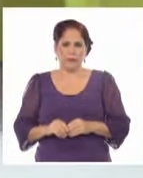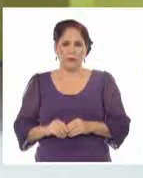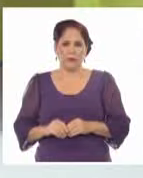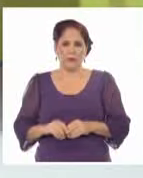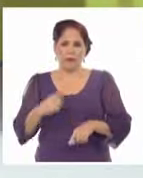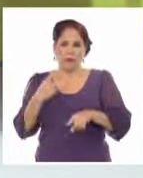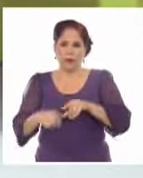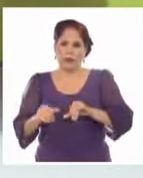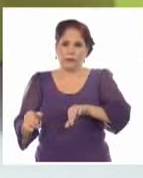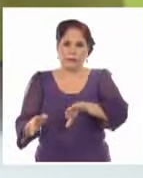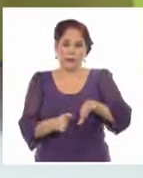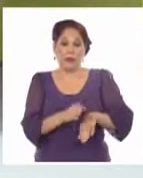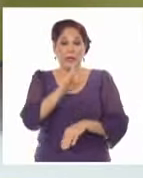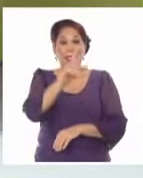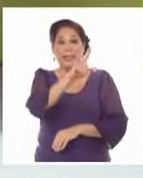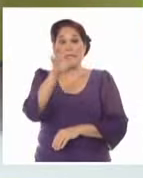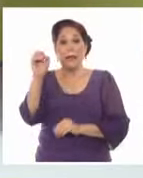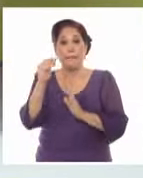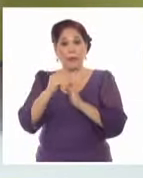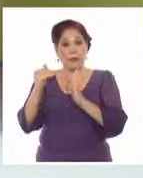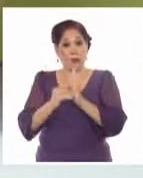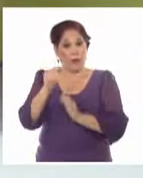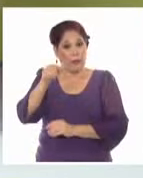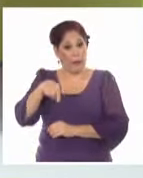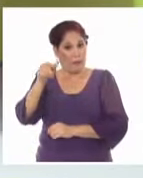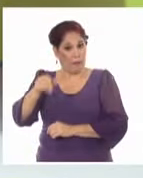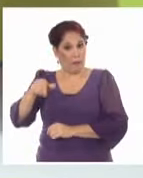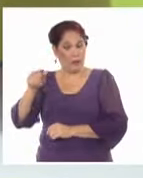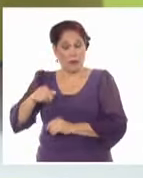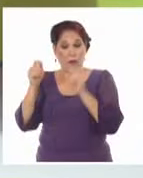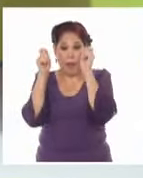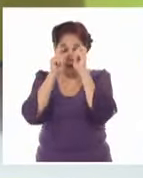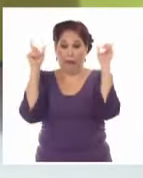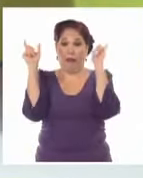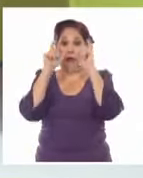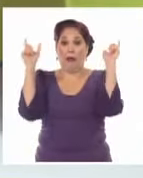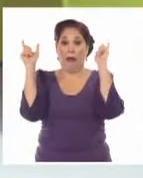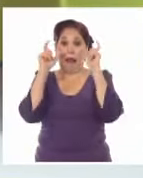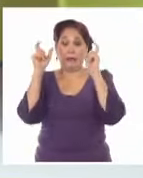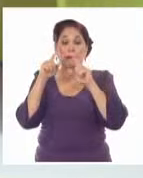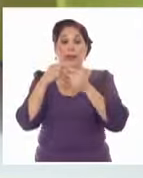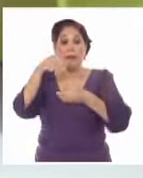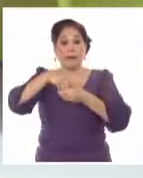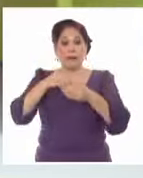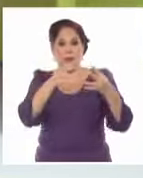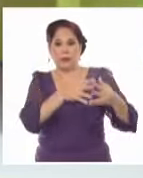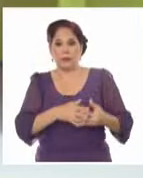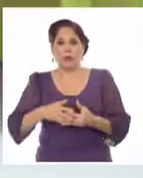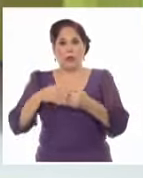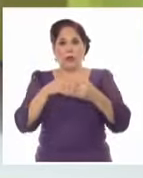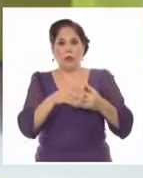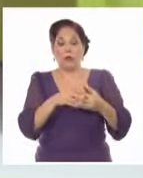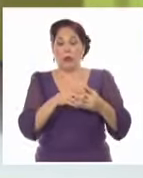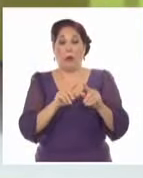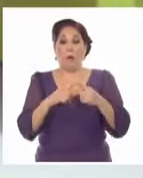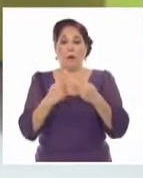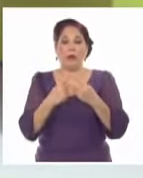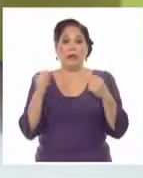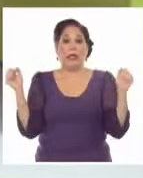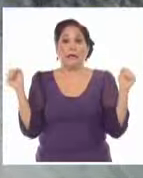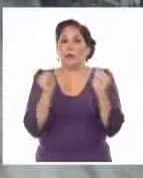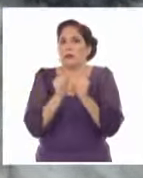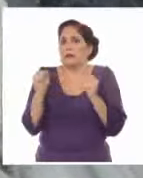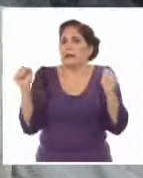Y más de 100 millones de personas han estado en alerta durante los últimos días en Estados Unidos al ser impactadas por el frío